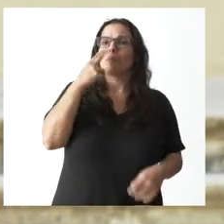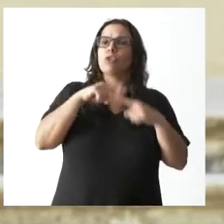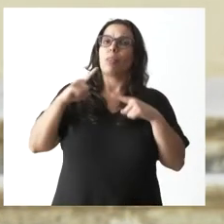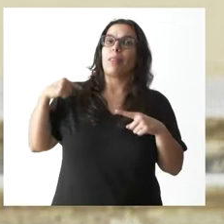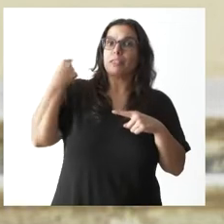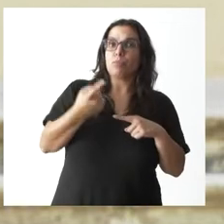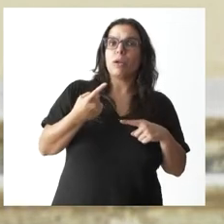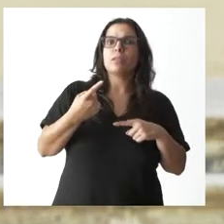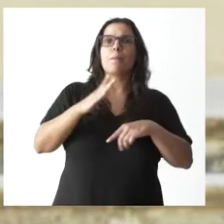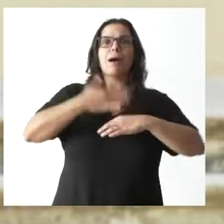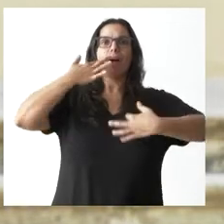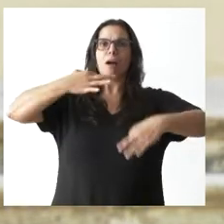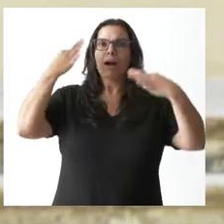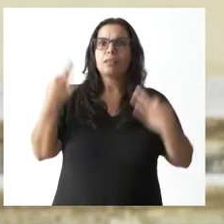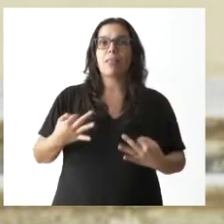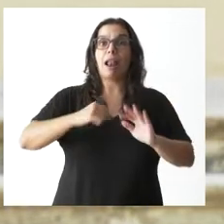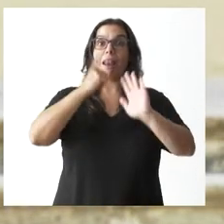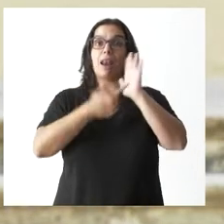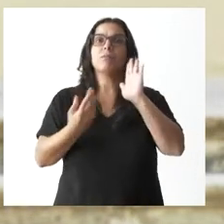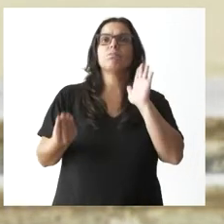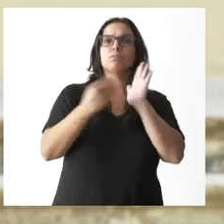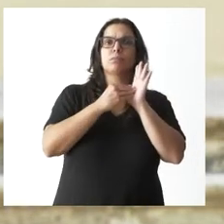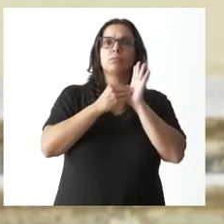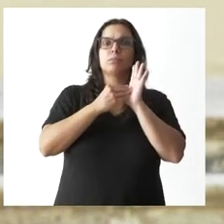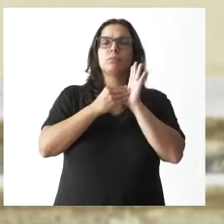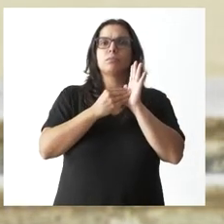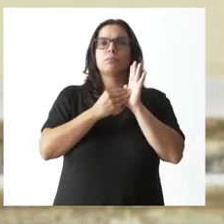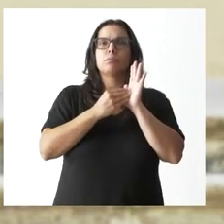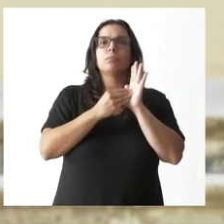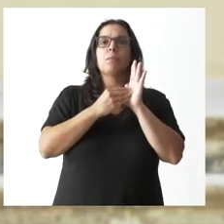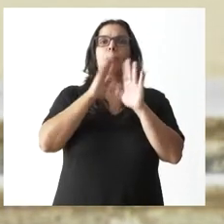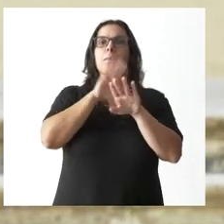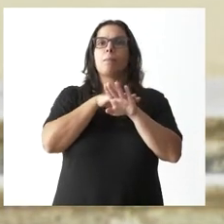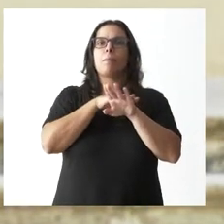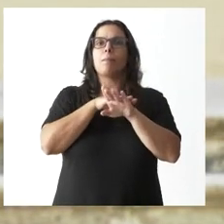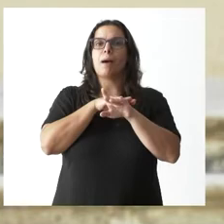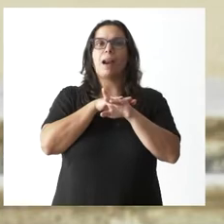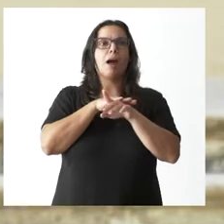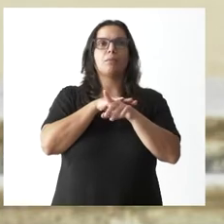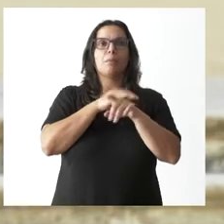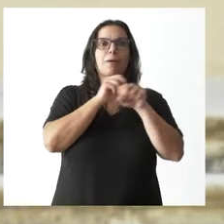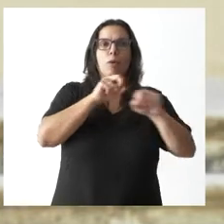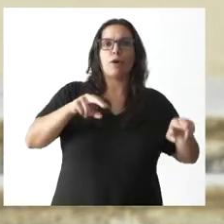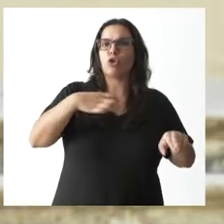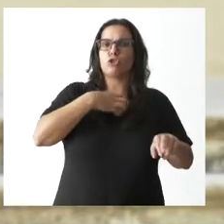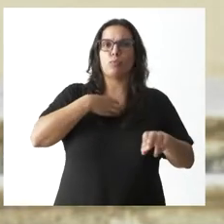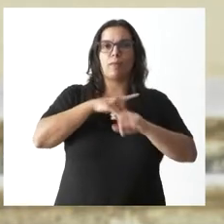para garantizar por ley que esas circunstancias no puedan ser modificadas y cambiadas.